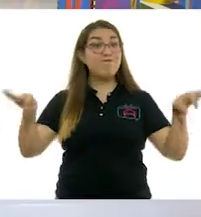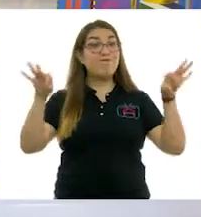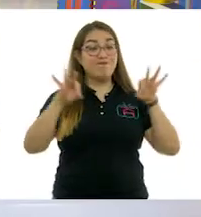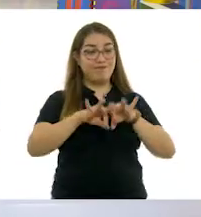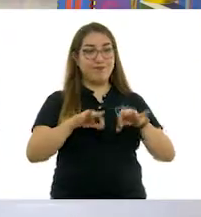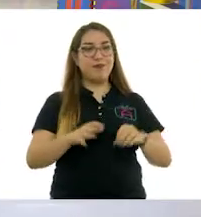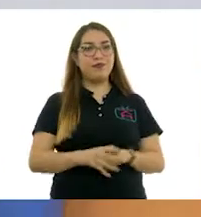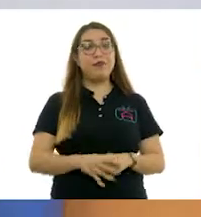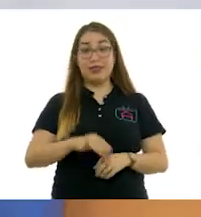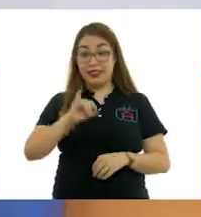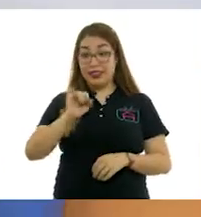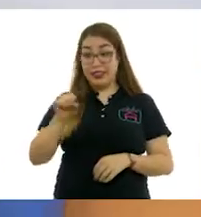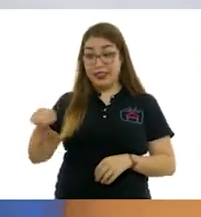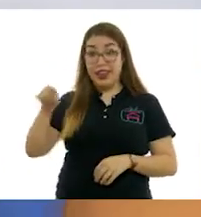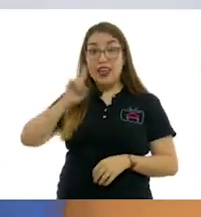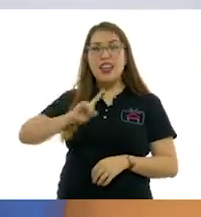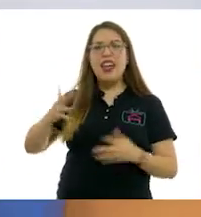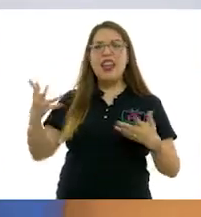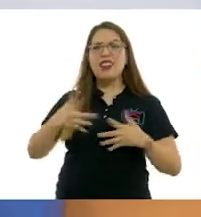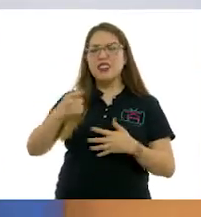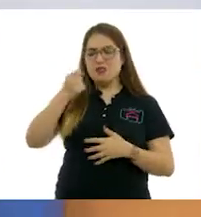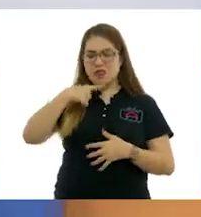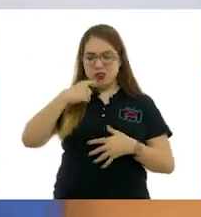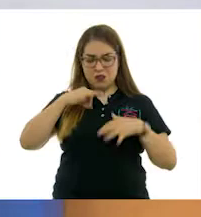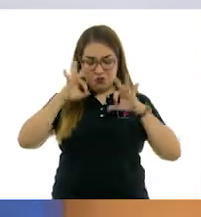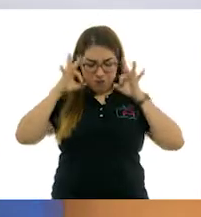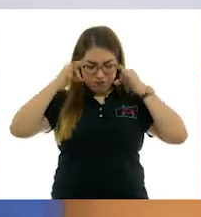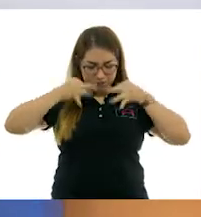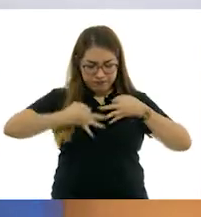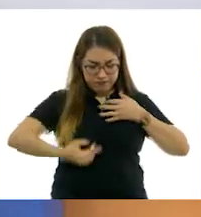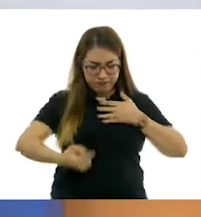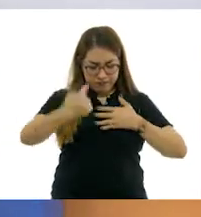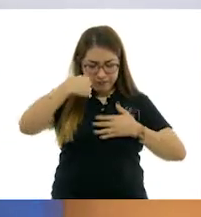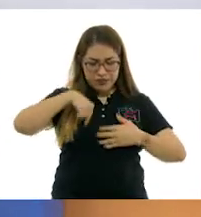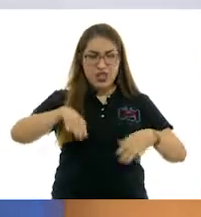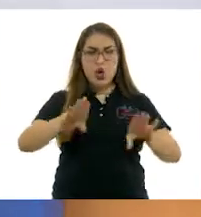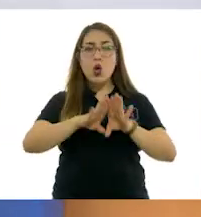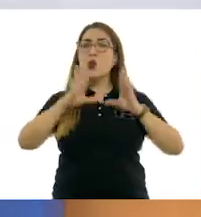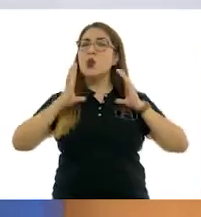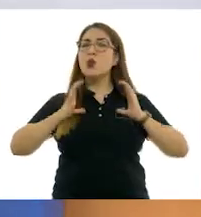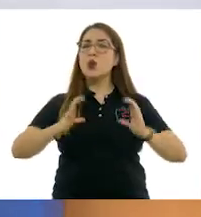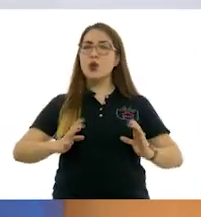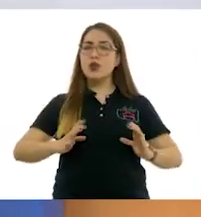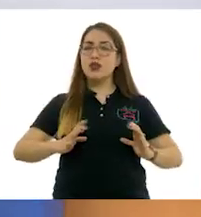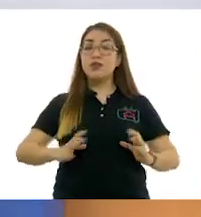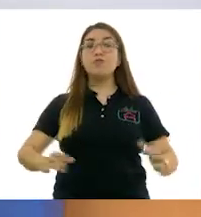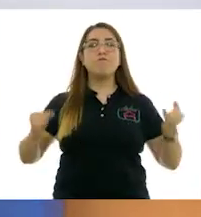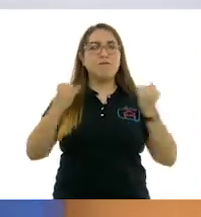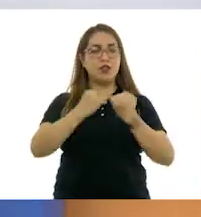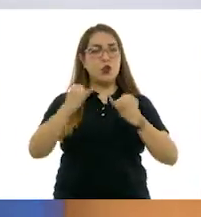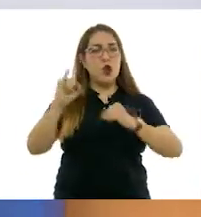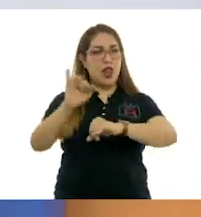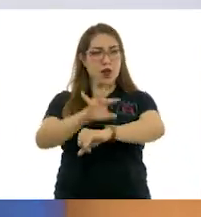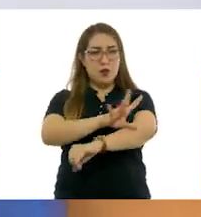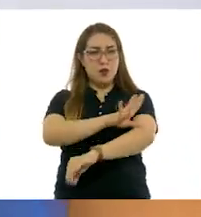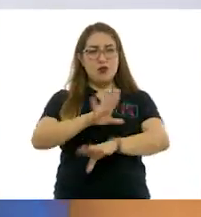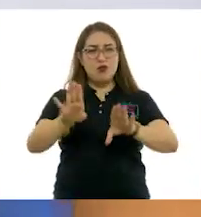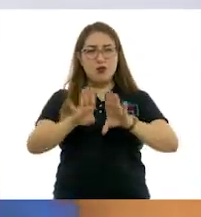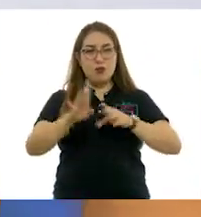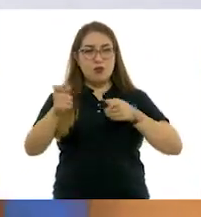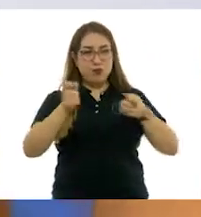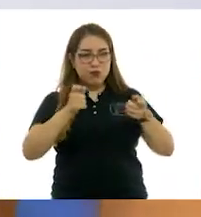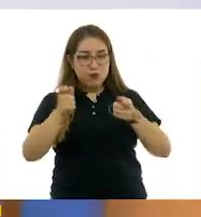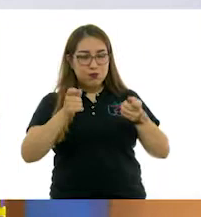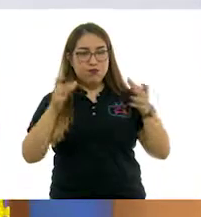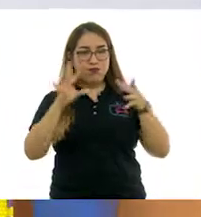una indagación a sí misma, de manera física, como emocionalmente. Exactamente. Y aquí lo